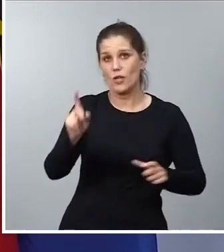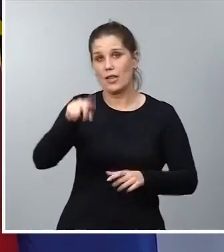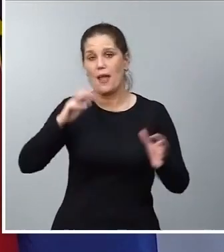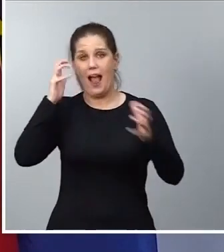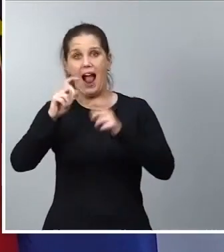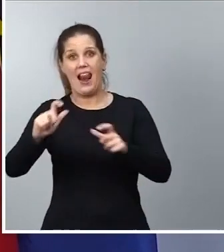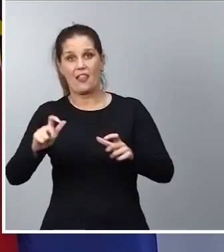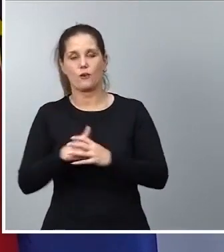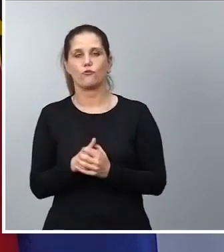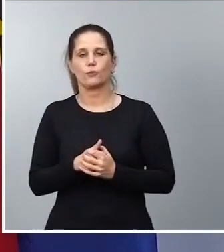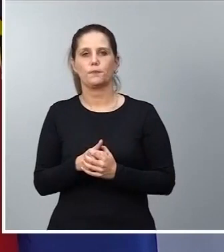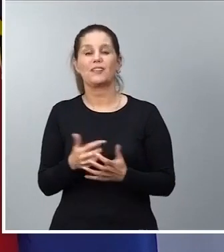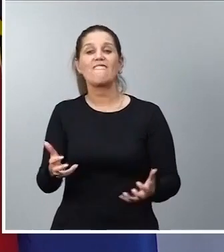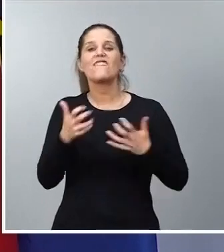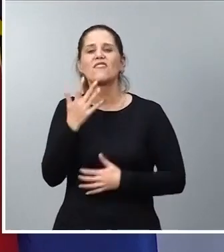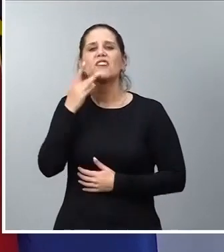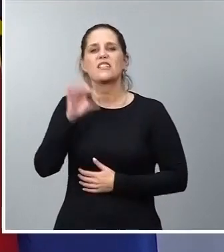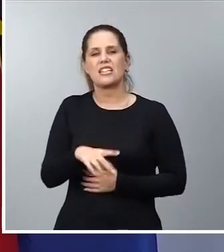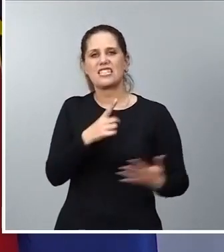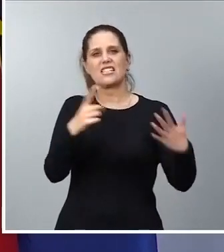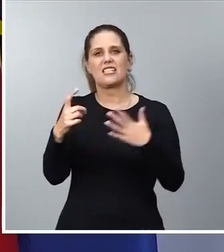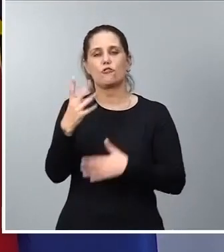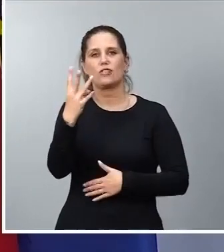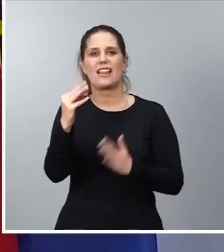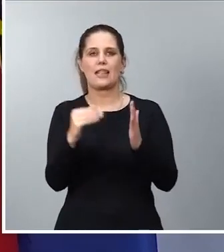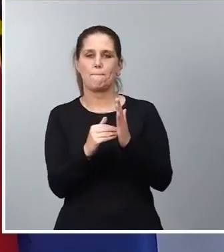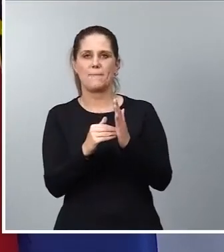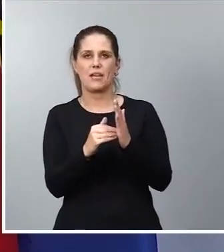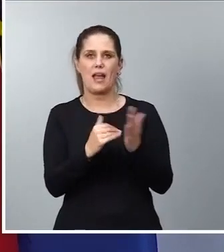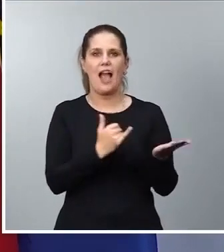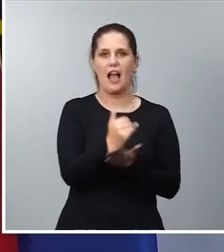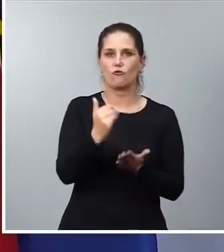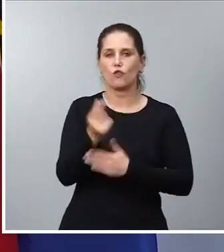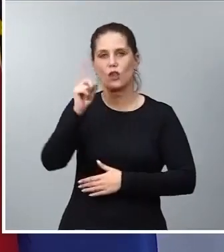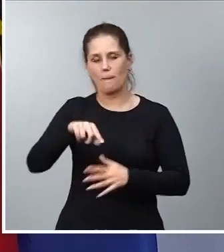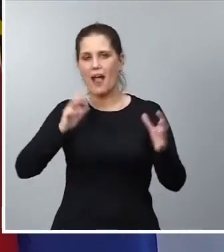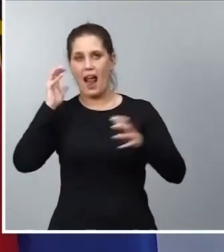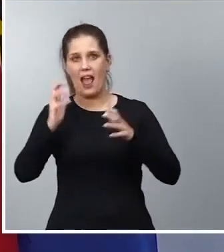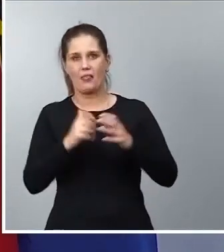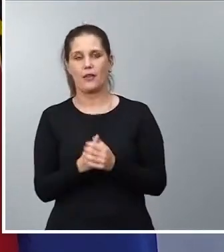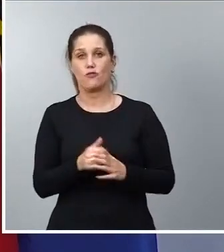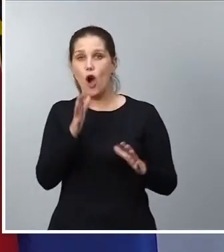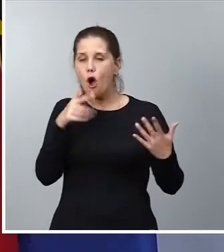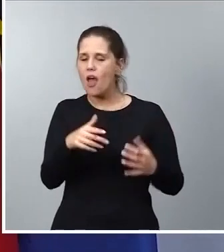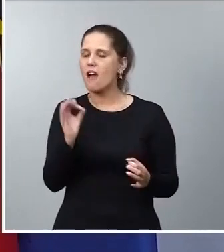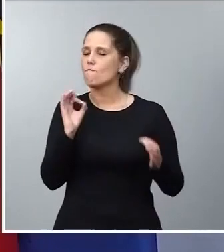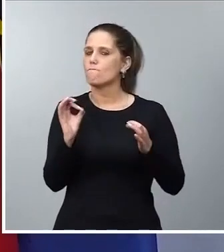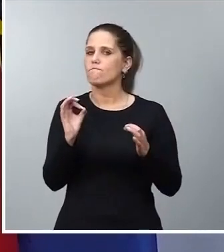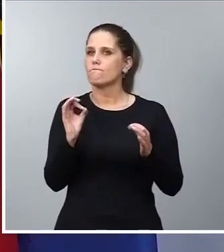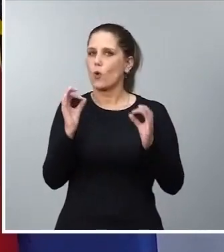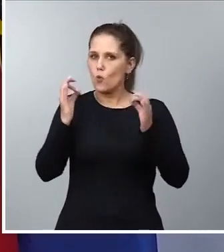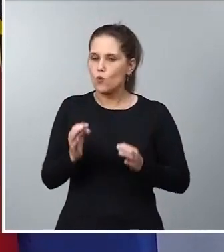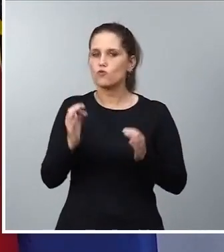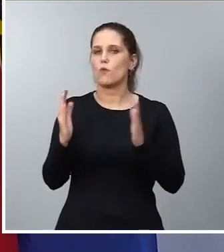630.000 agricultores y ganaderos. Y, además, en el momento justo, en el momento de planificar las siembras,